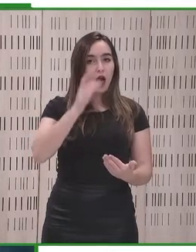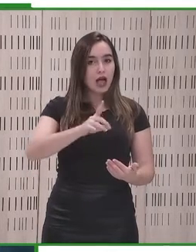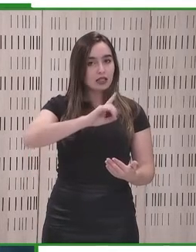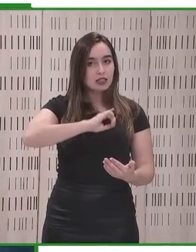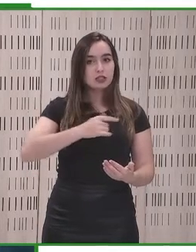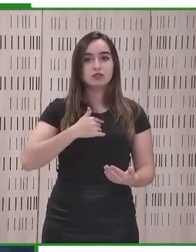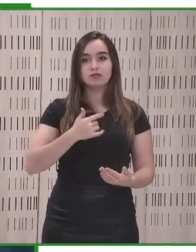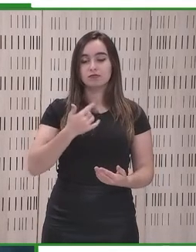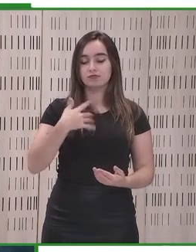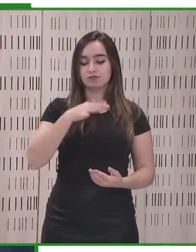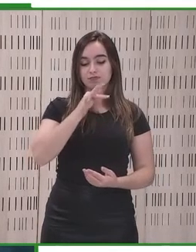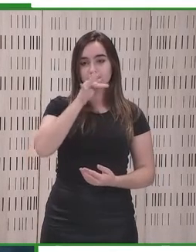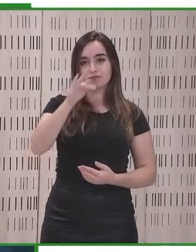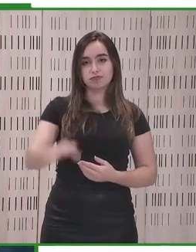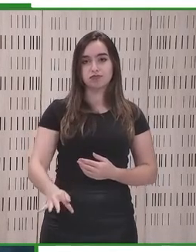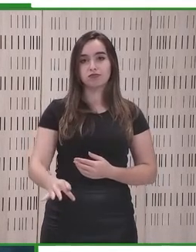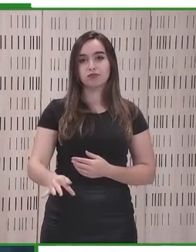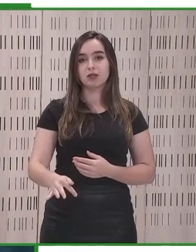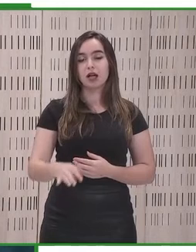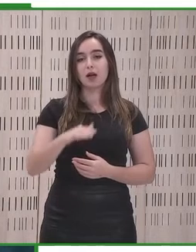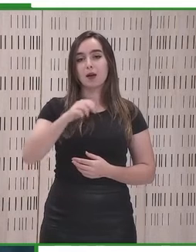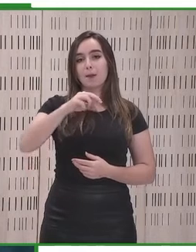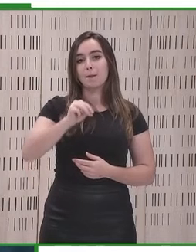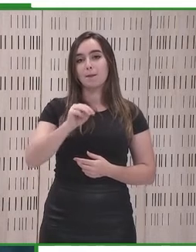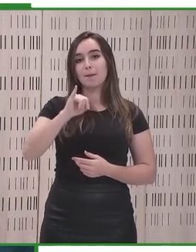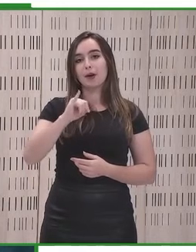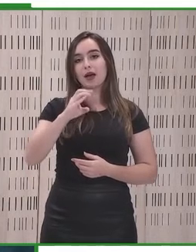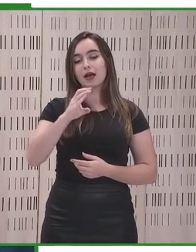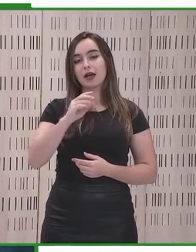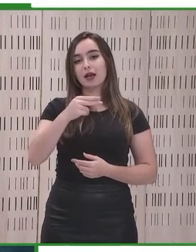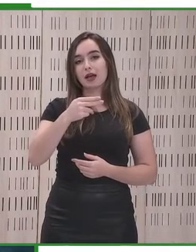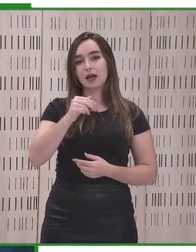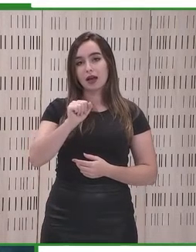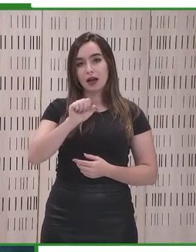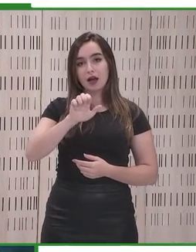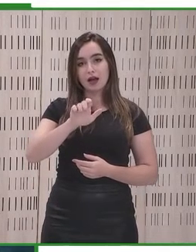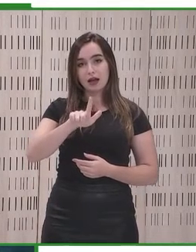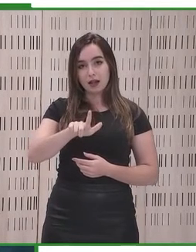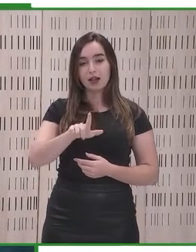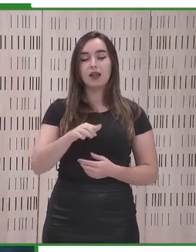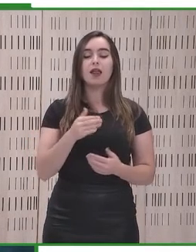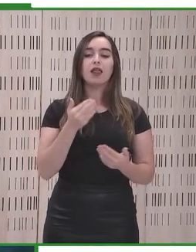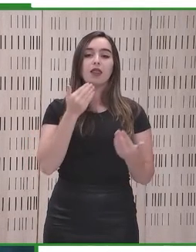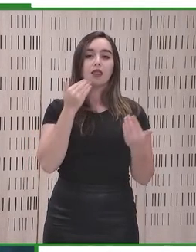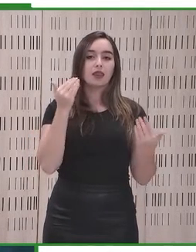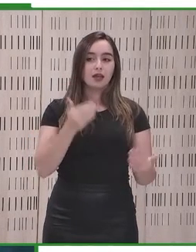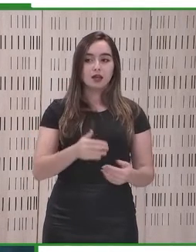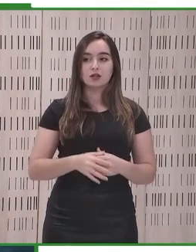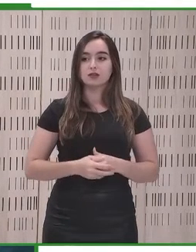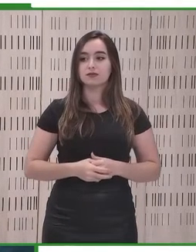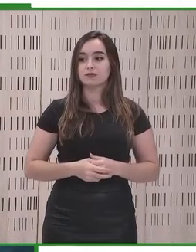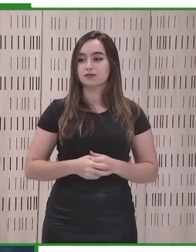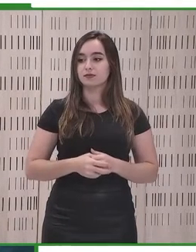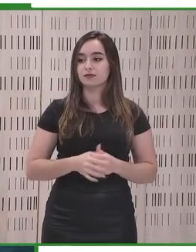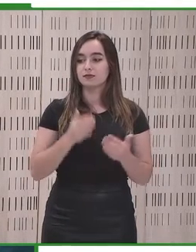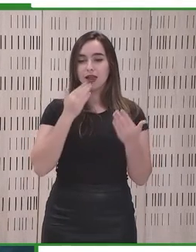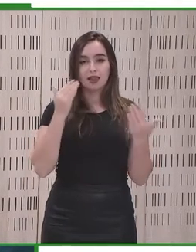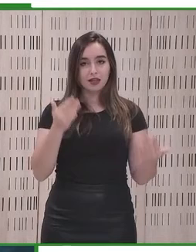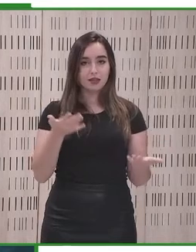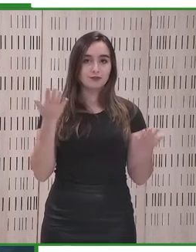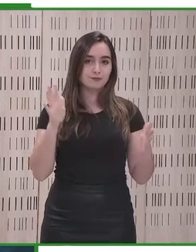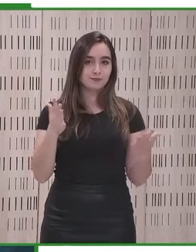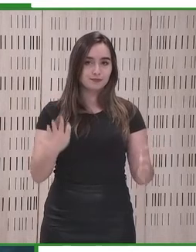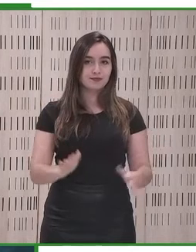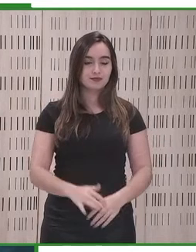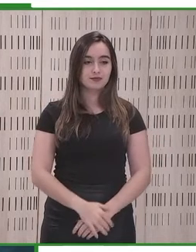que se llevará a cabo desde este centro de recursos. De nuevo, muchas gracias a Michael y ahora